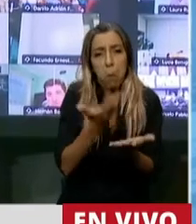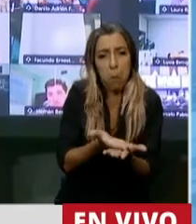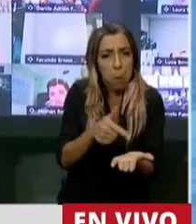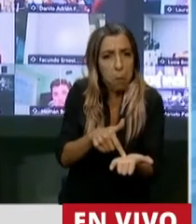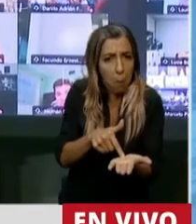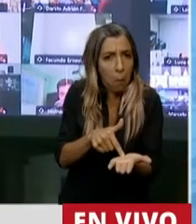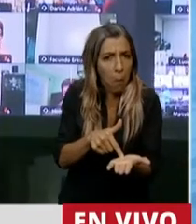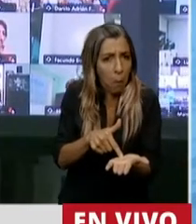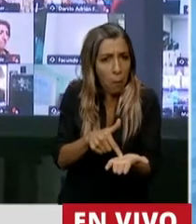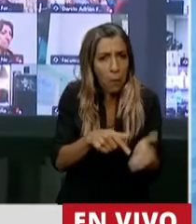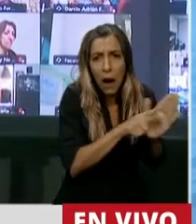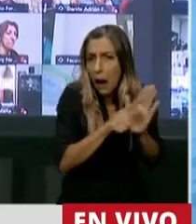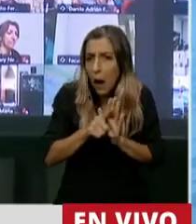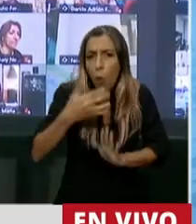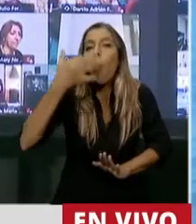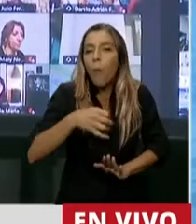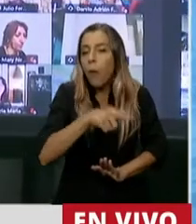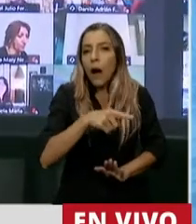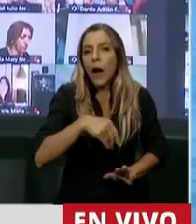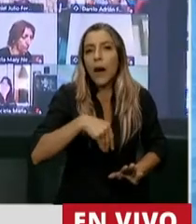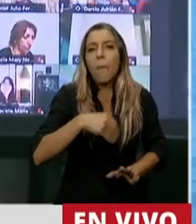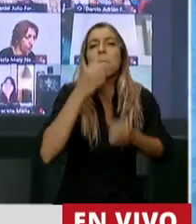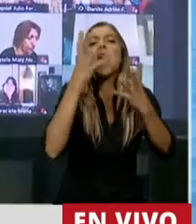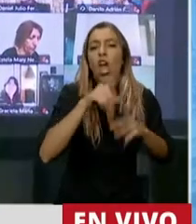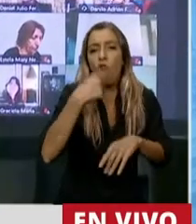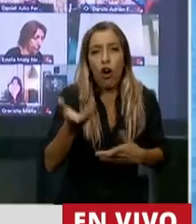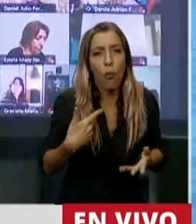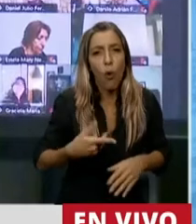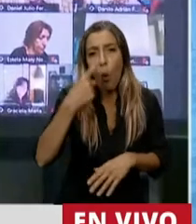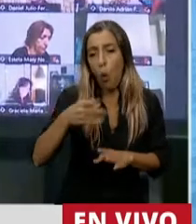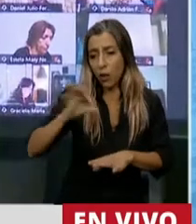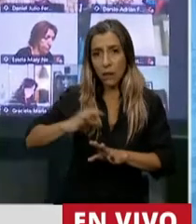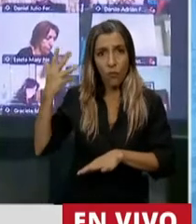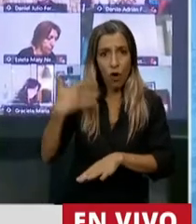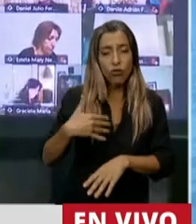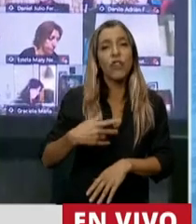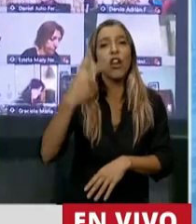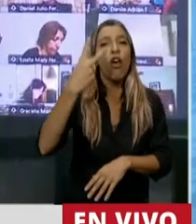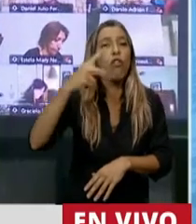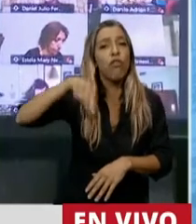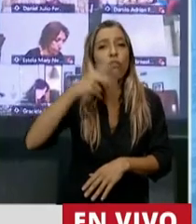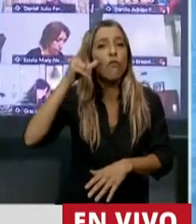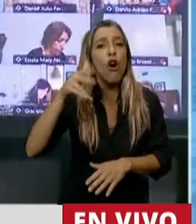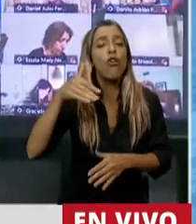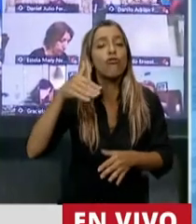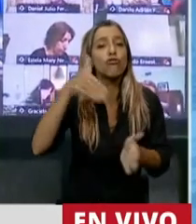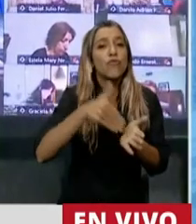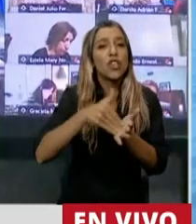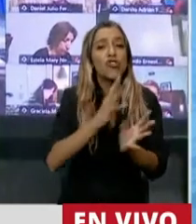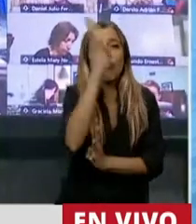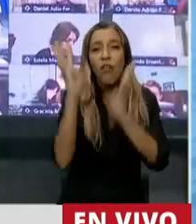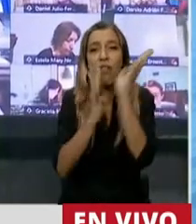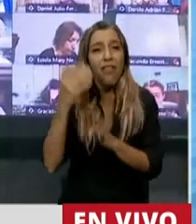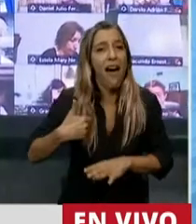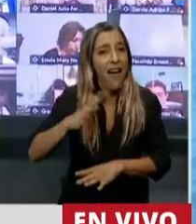En los últimos 12 años, Argentina perdió 2,8 millones de bosques. A partir de la sanción